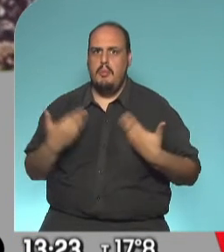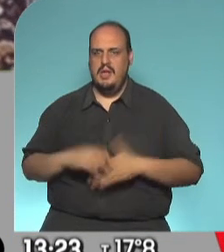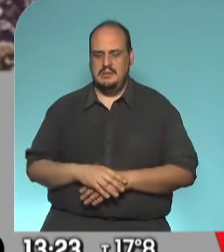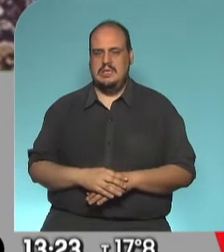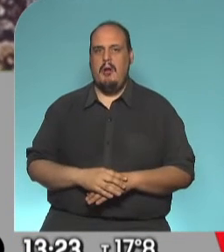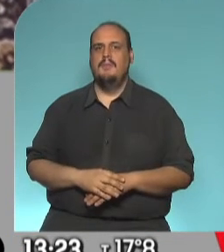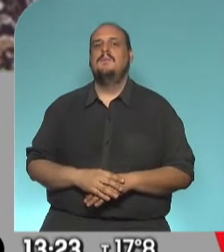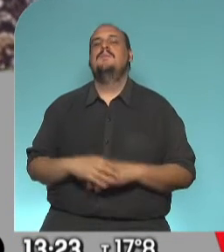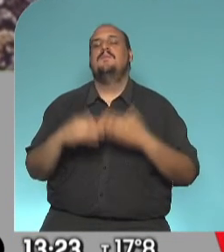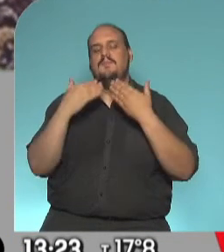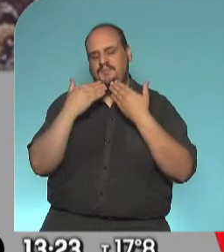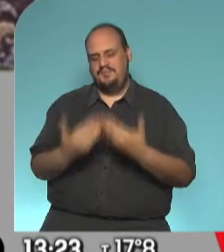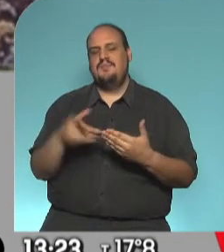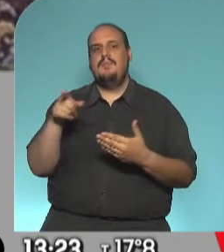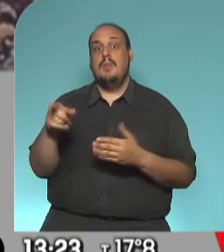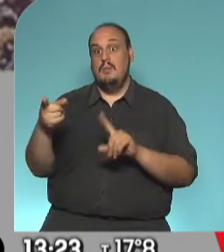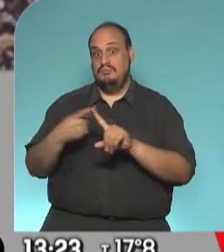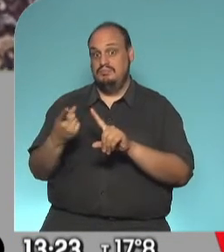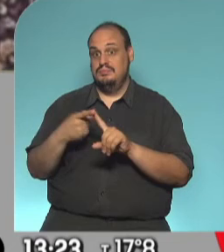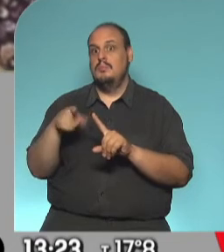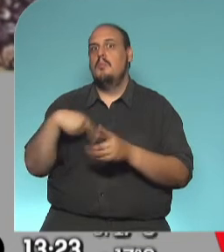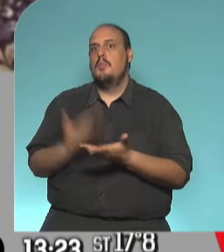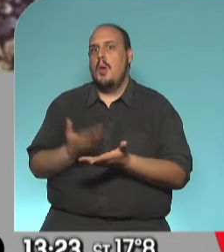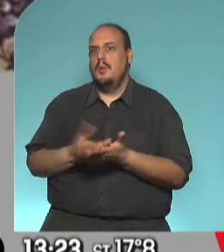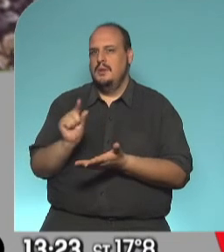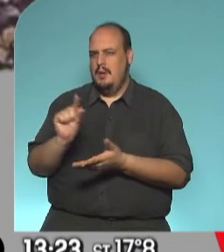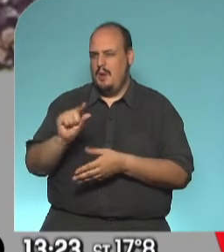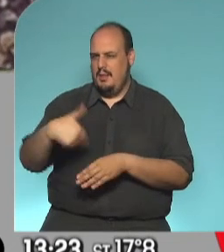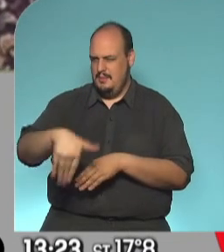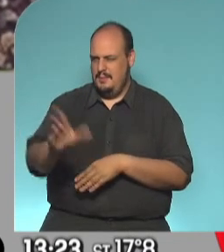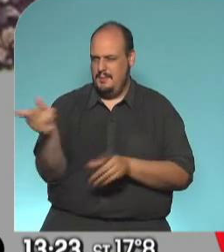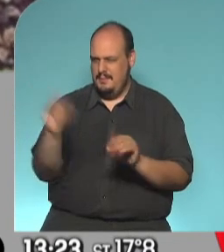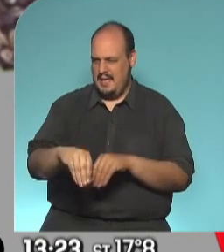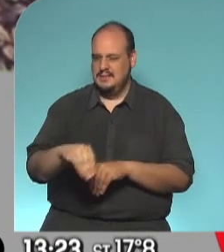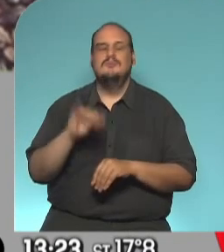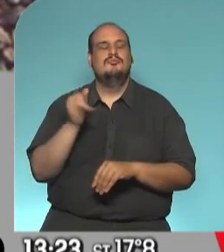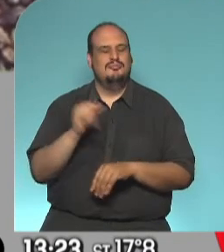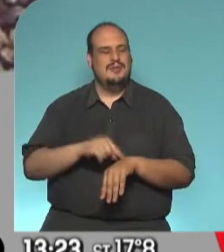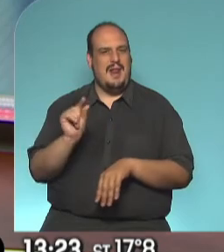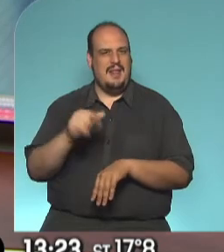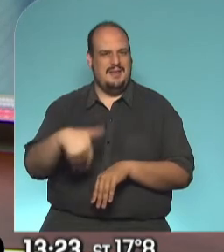Claro que sí, Gaby, quedate con nosotros porque tenés otra propuesta más, ¿no? ¿Para dentro de un ratito? En un ratito nomás. Dale, cómo no. Sí, hay